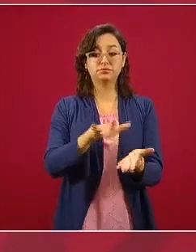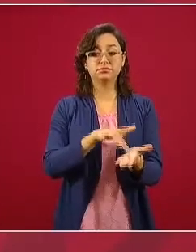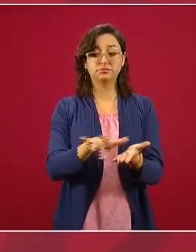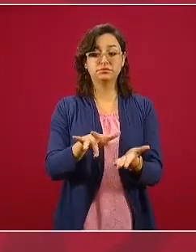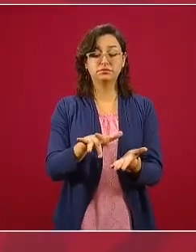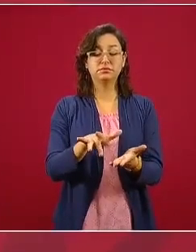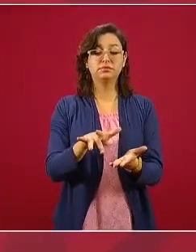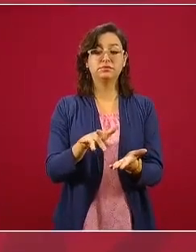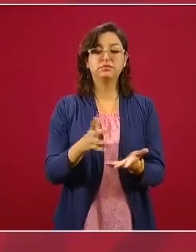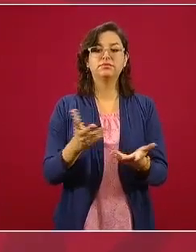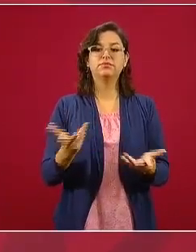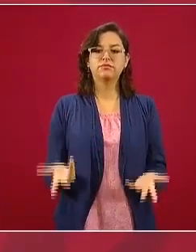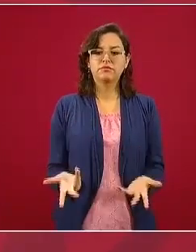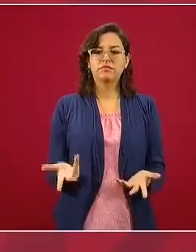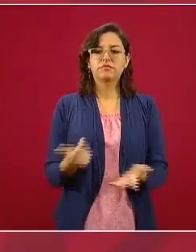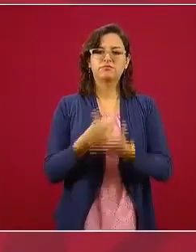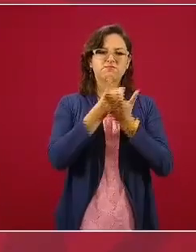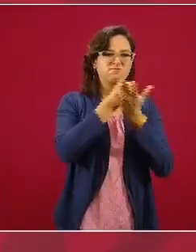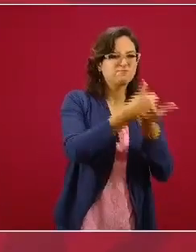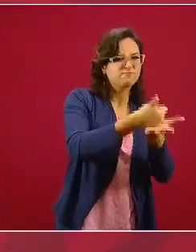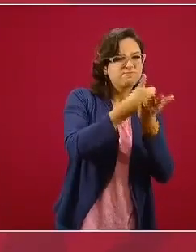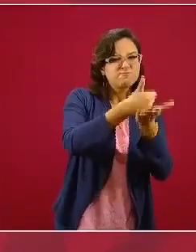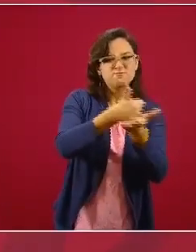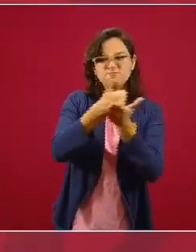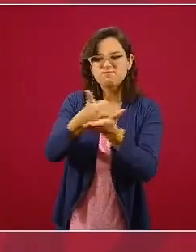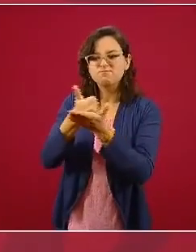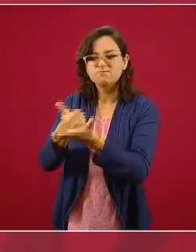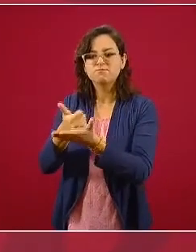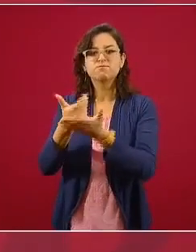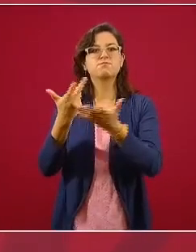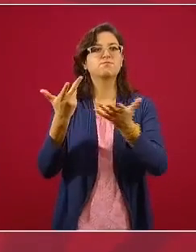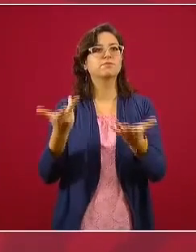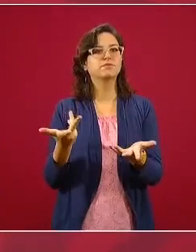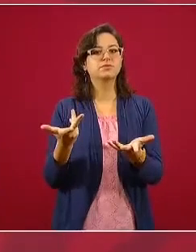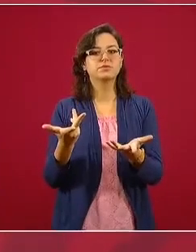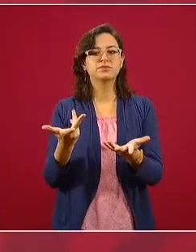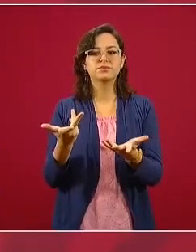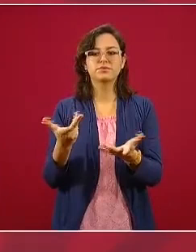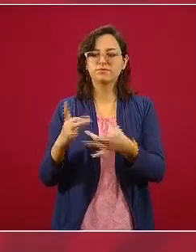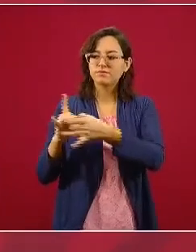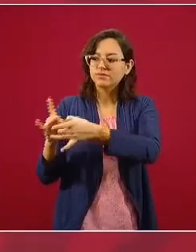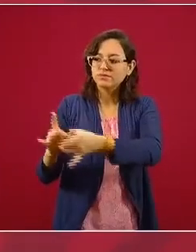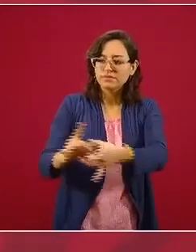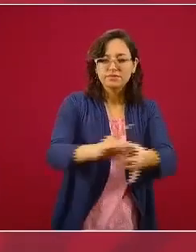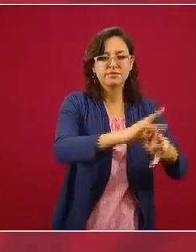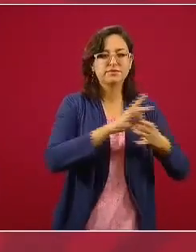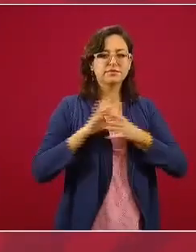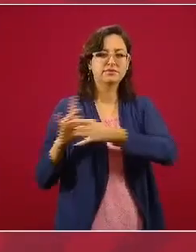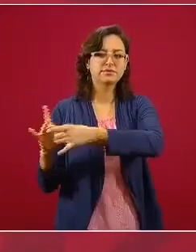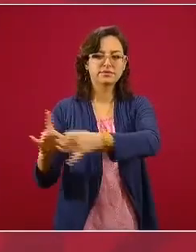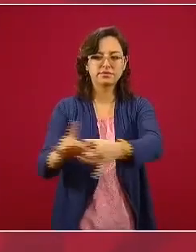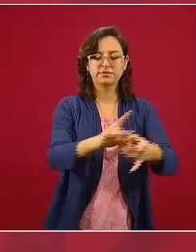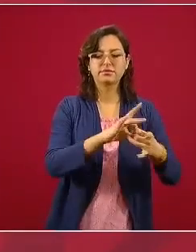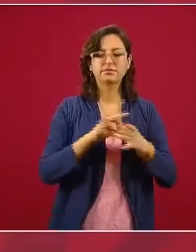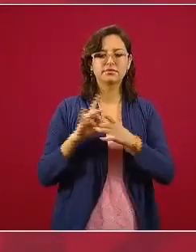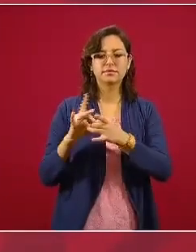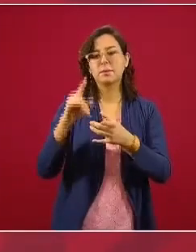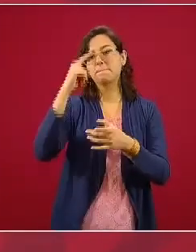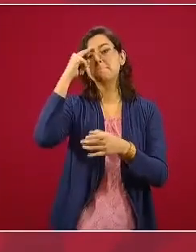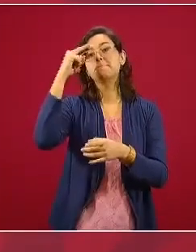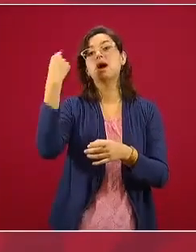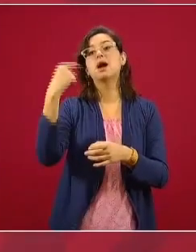ánimo de ayudar, de unirnos todos en favor